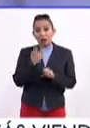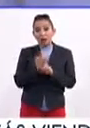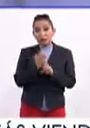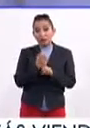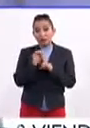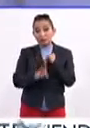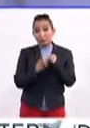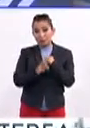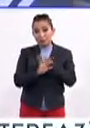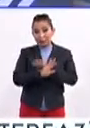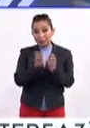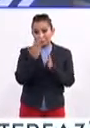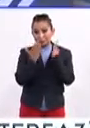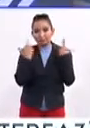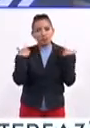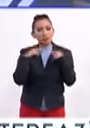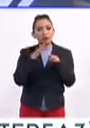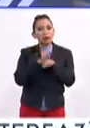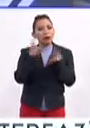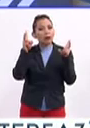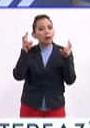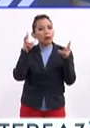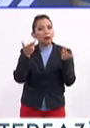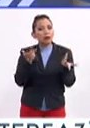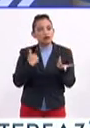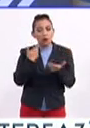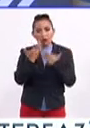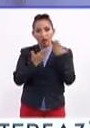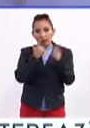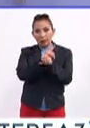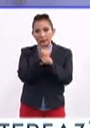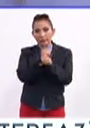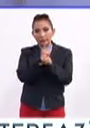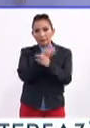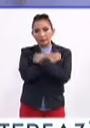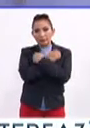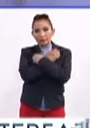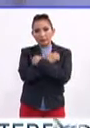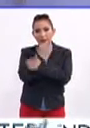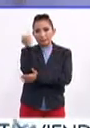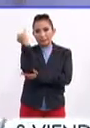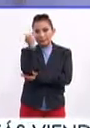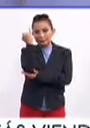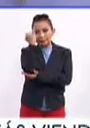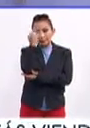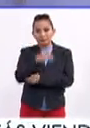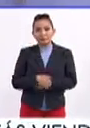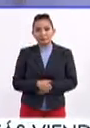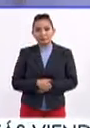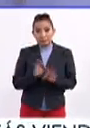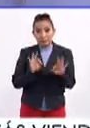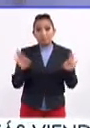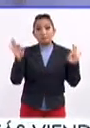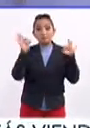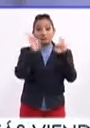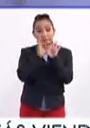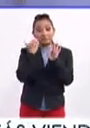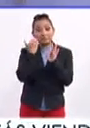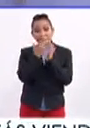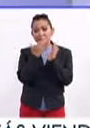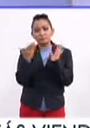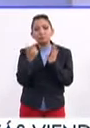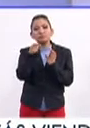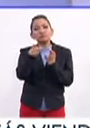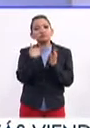última, sí. ¿Estás preparadísima? Estoy estudiando la licenciatura en educación preescolar. Correcto, pues importantísima esta etapa.